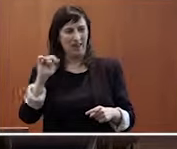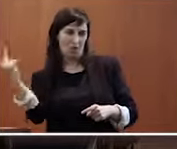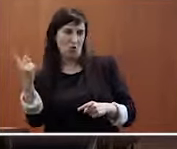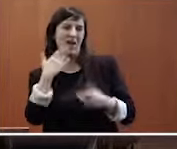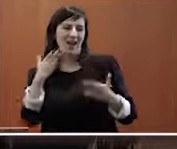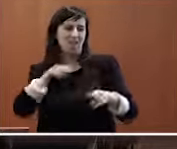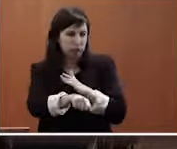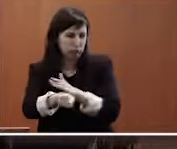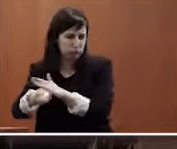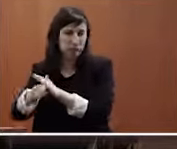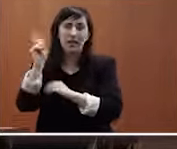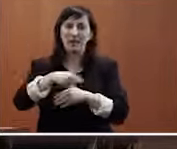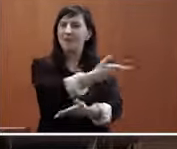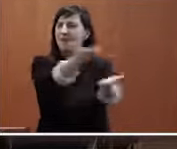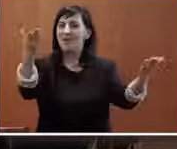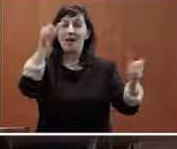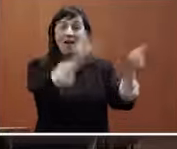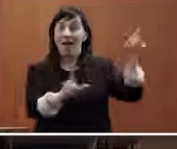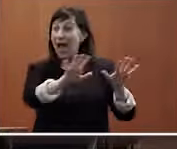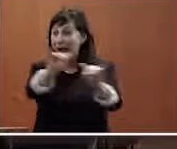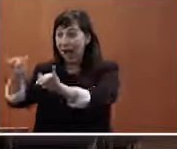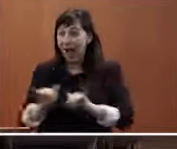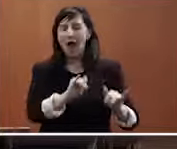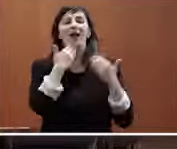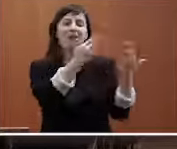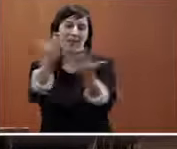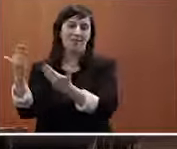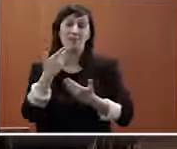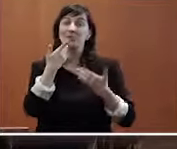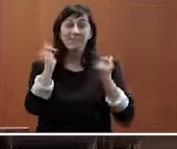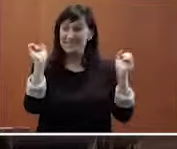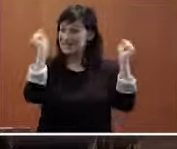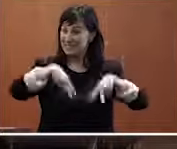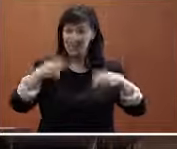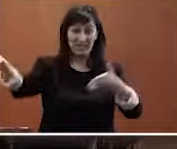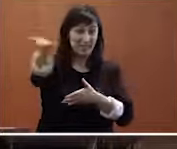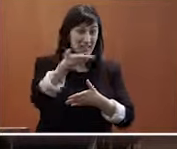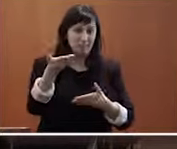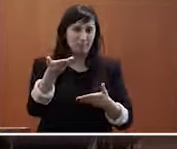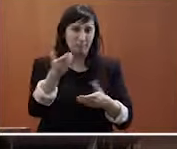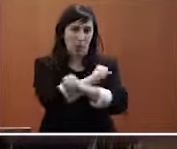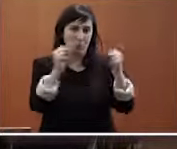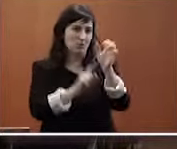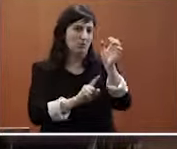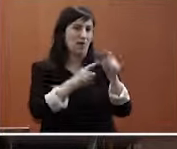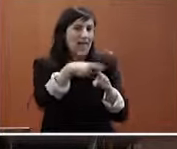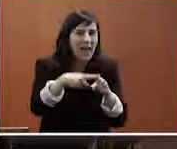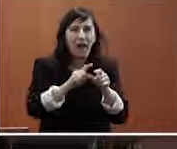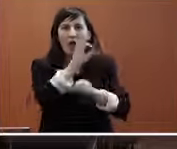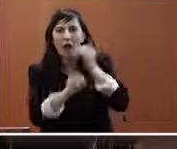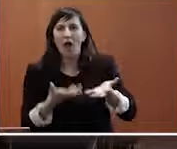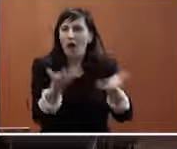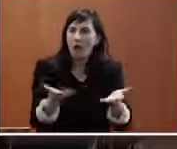presencia de todos vostedes, porque sen a súa participación esta e outras iniciativas é, por suposto, imposible, e